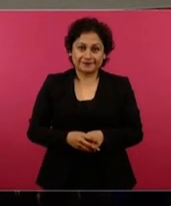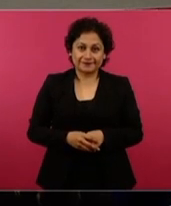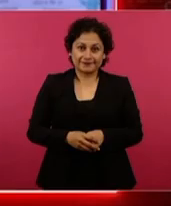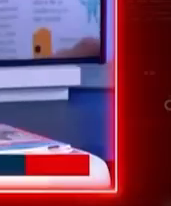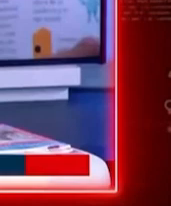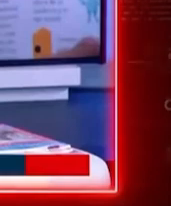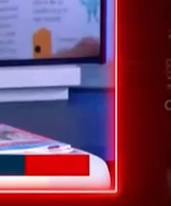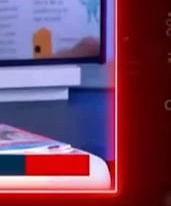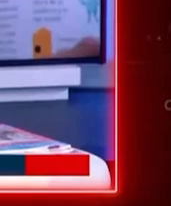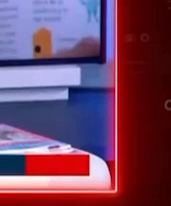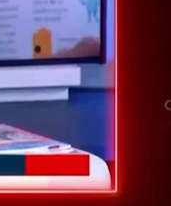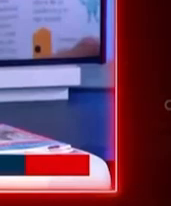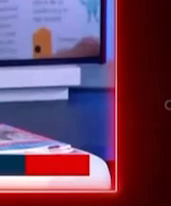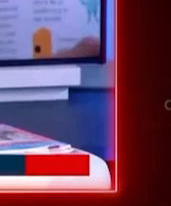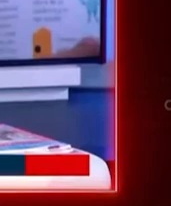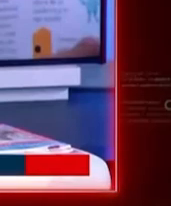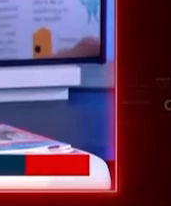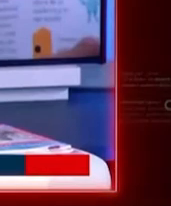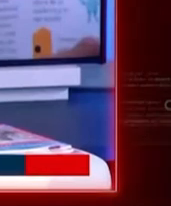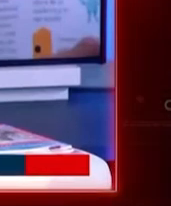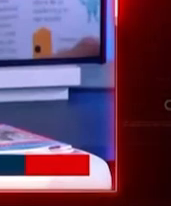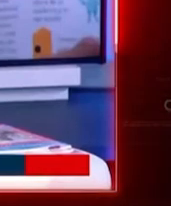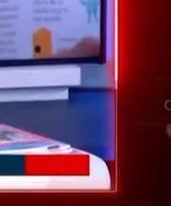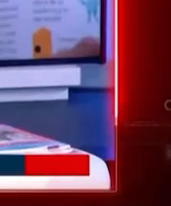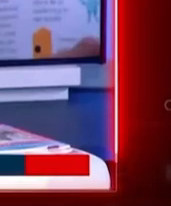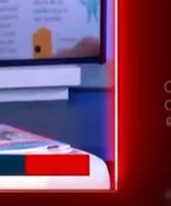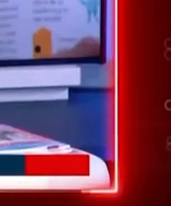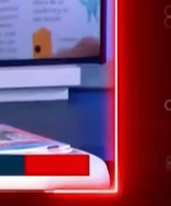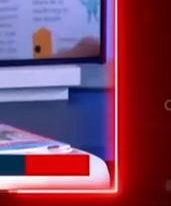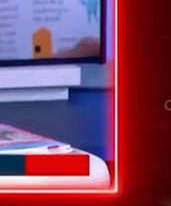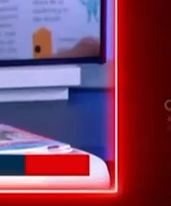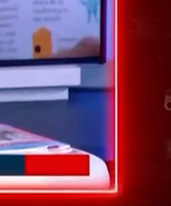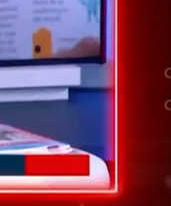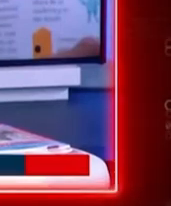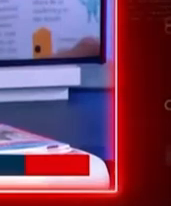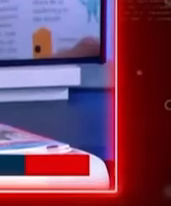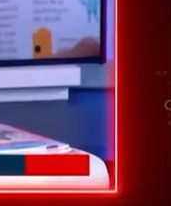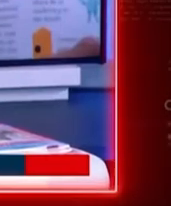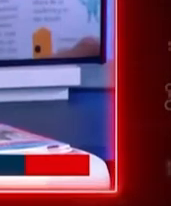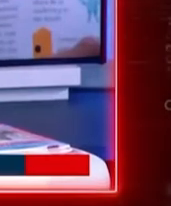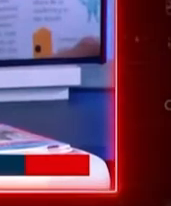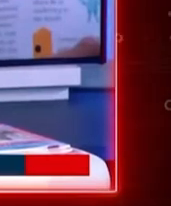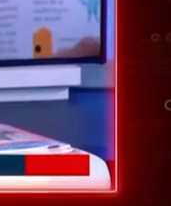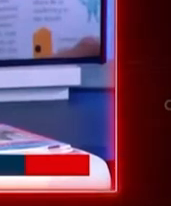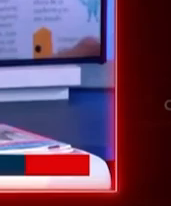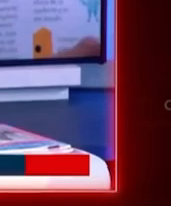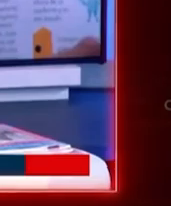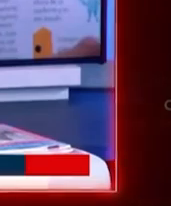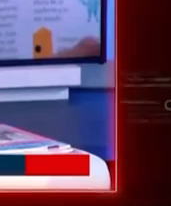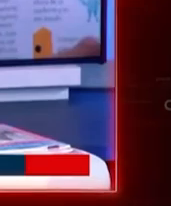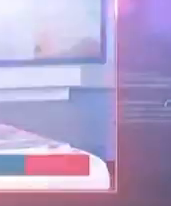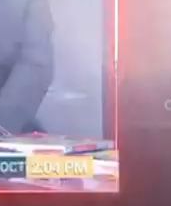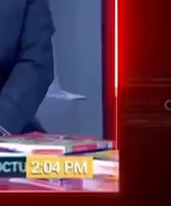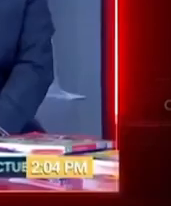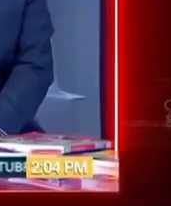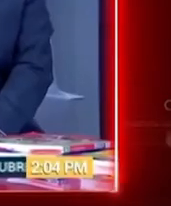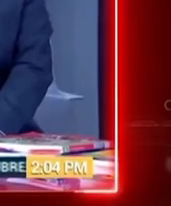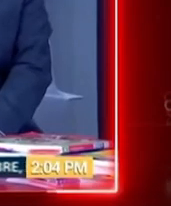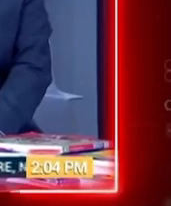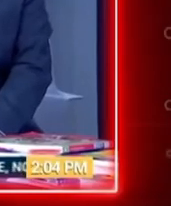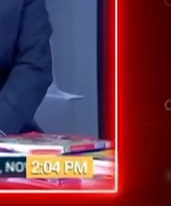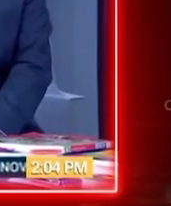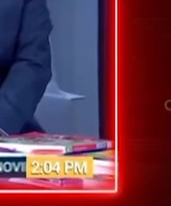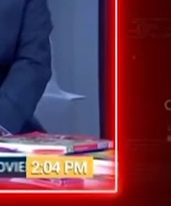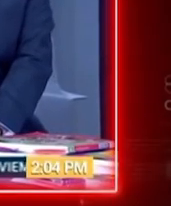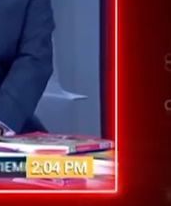México está en peligro por un virus que se creía erradicado, el virus comunista. Son los